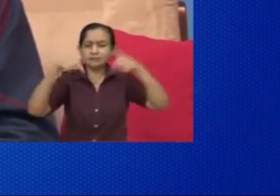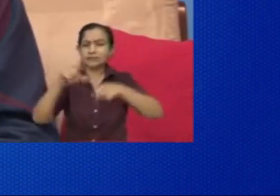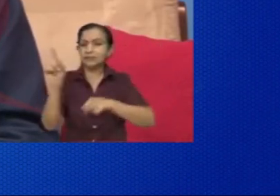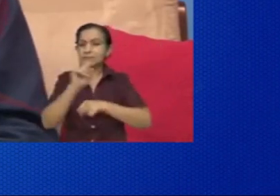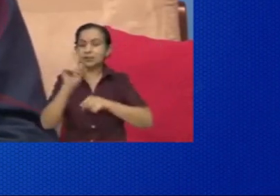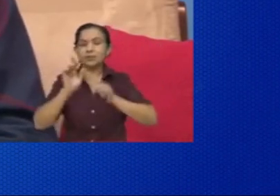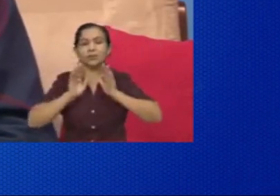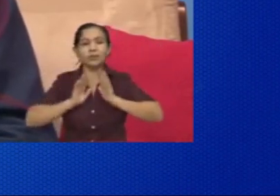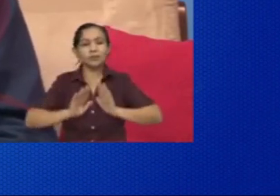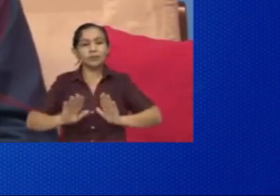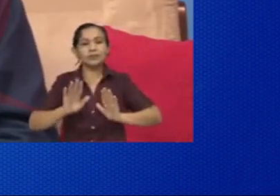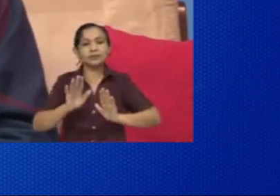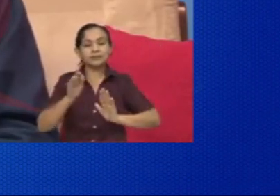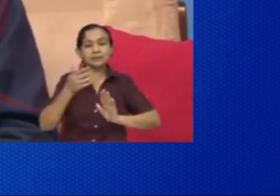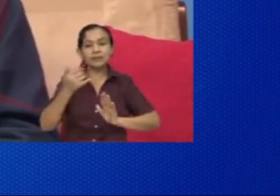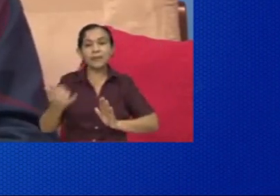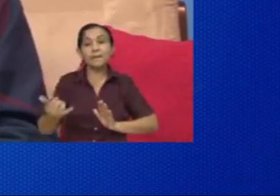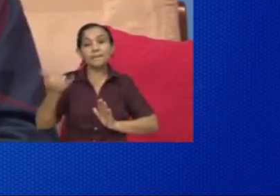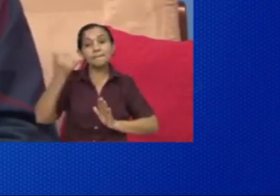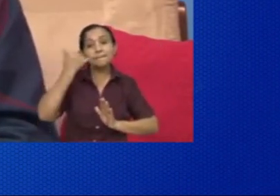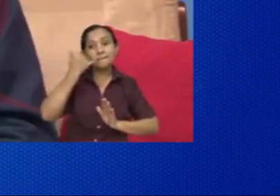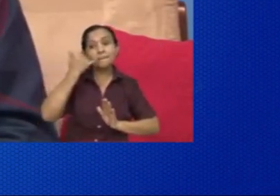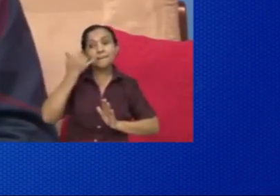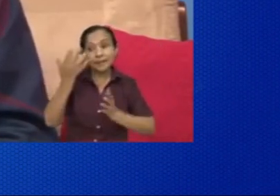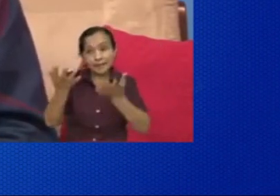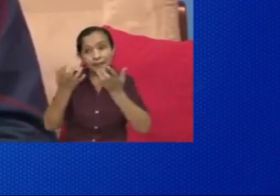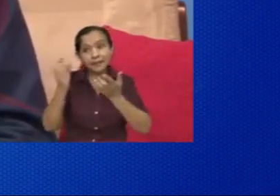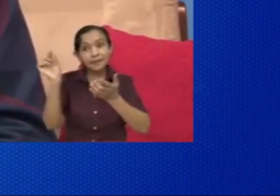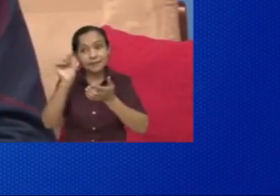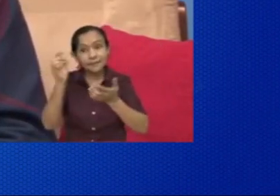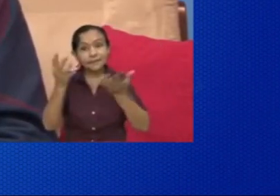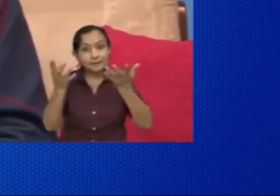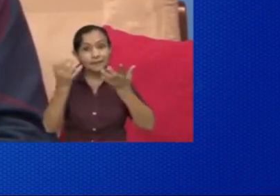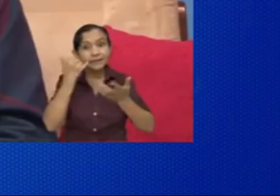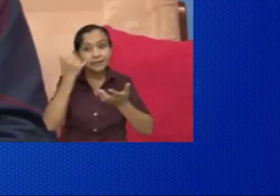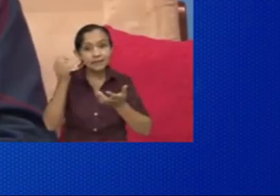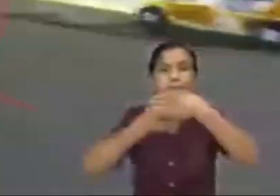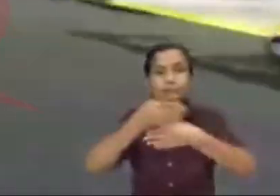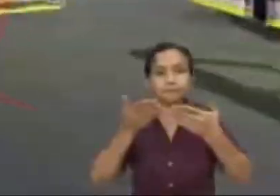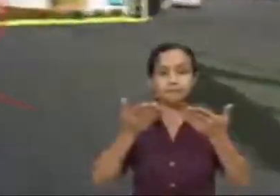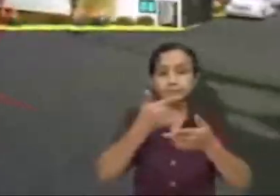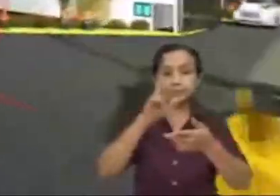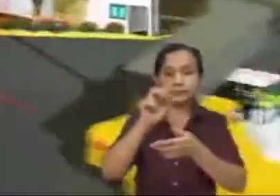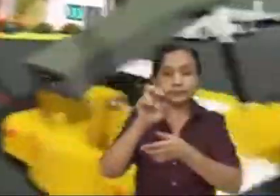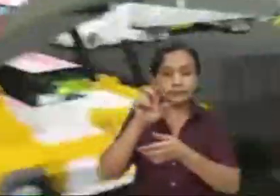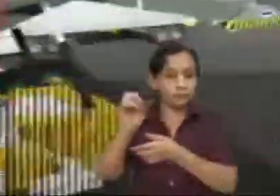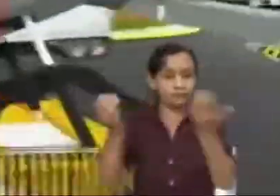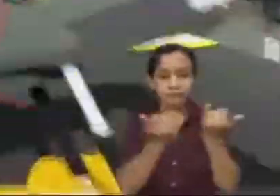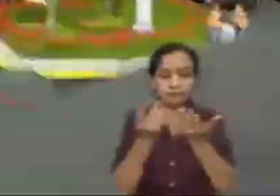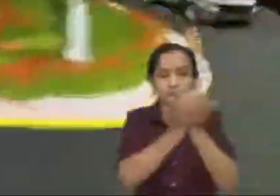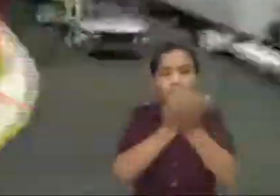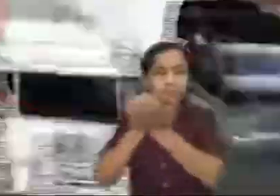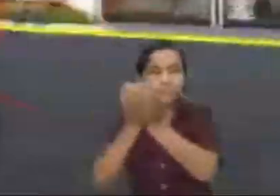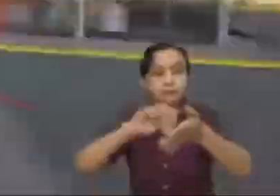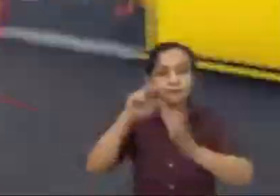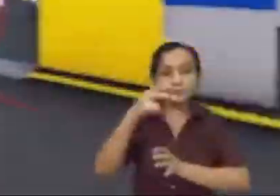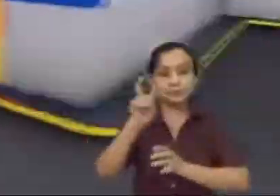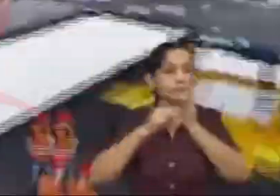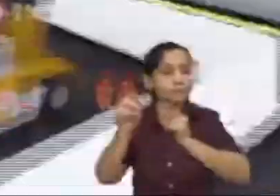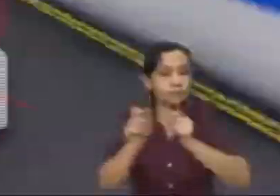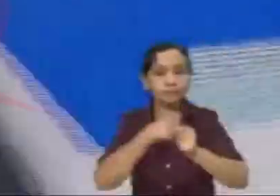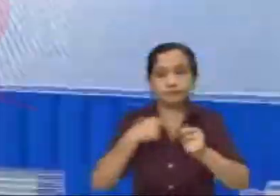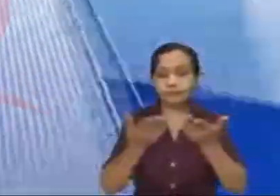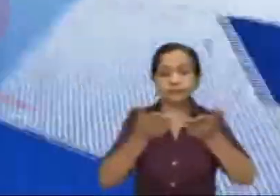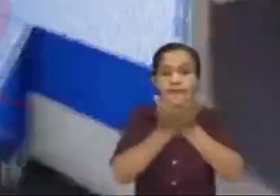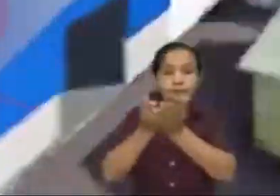Y ahí nos están llamando para darnos préstamos, pero no necesitamos ahorita porque estamos en unas condiciones bastante